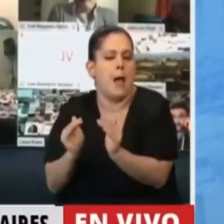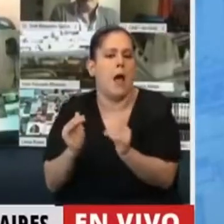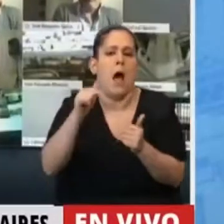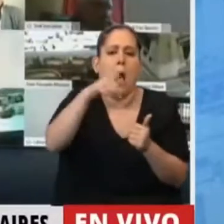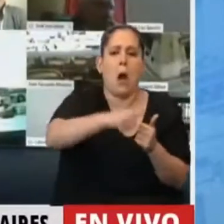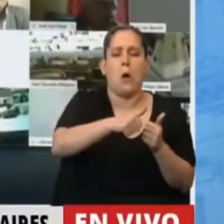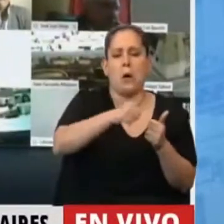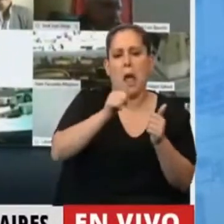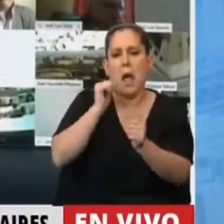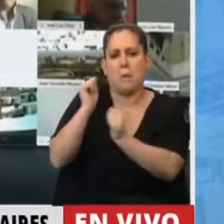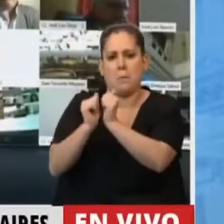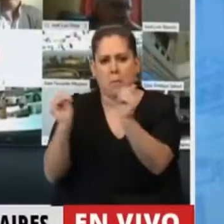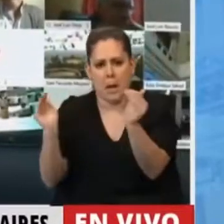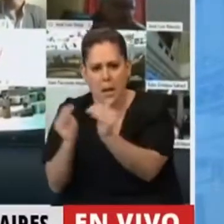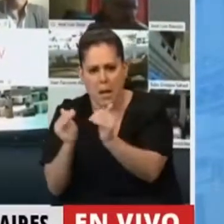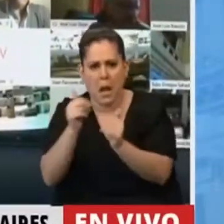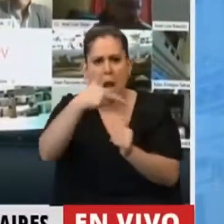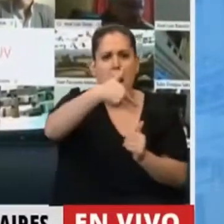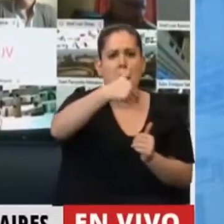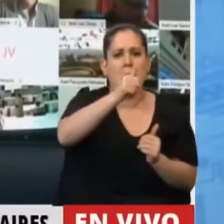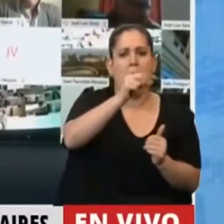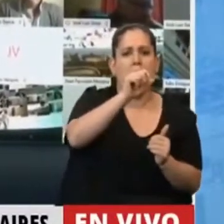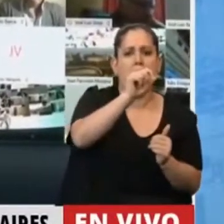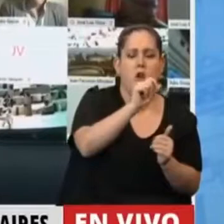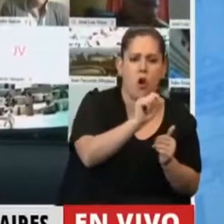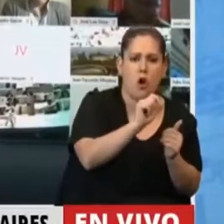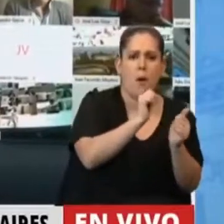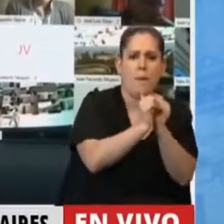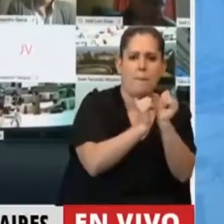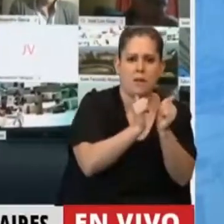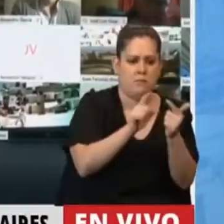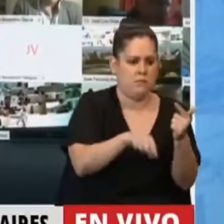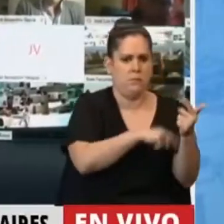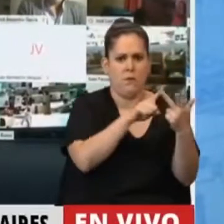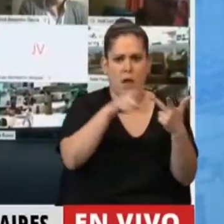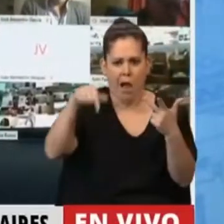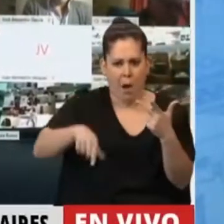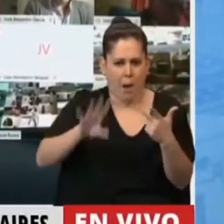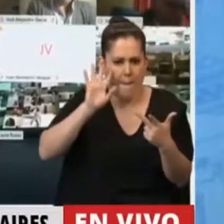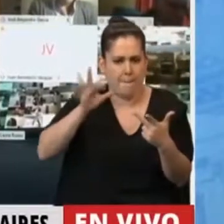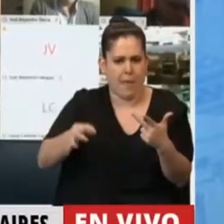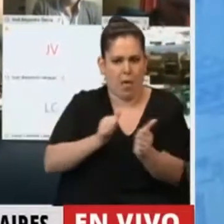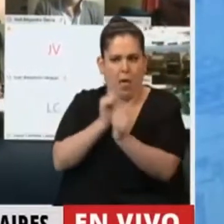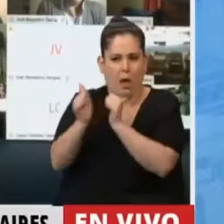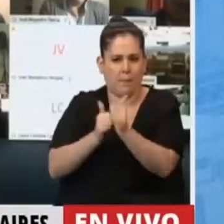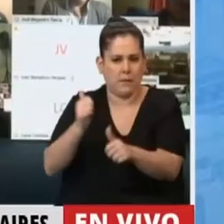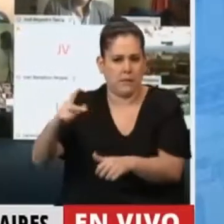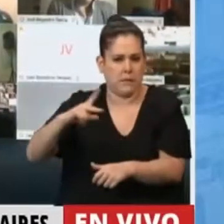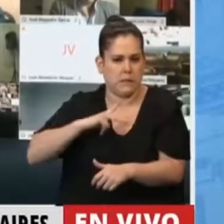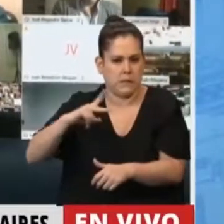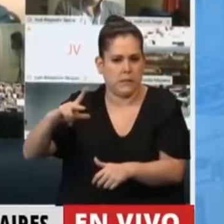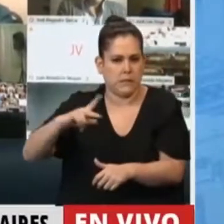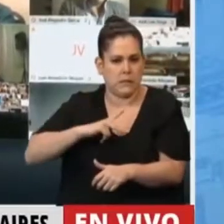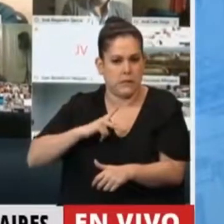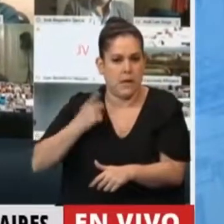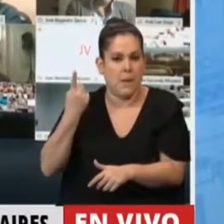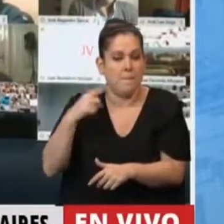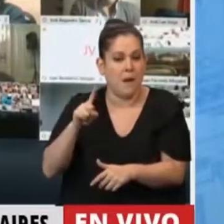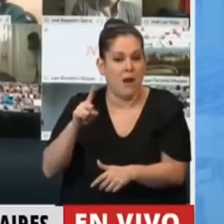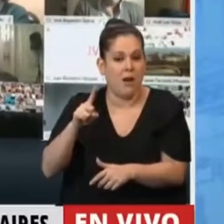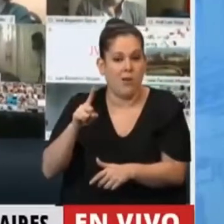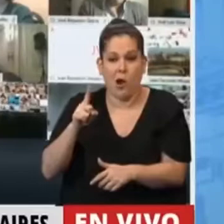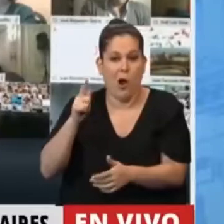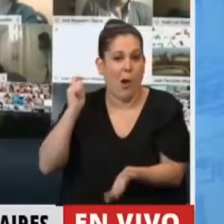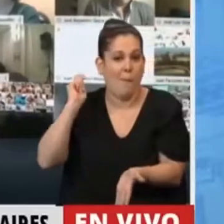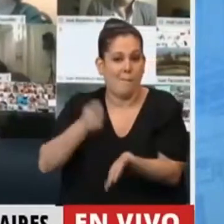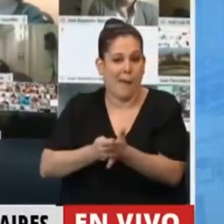nanoempresas, esto y lo otro, y resulta que aparecen los grandes holdings de todo tipo, y se los exime del 60